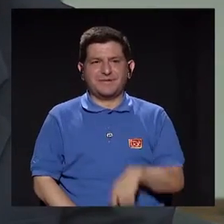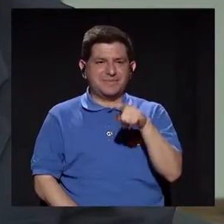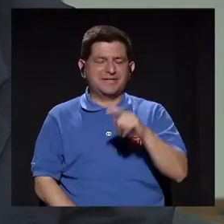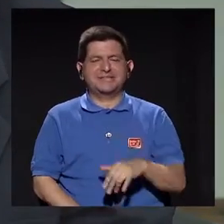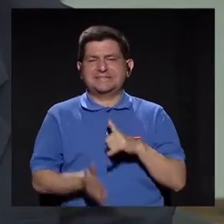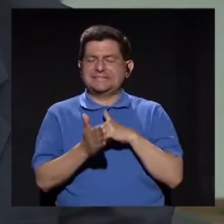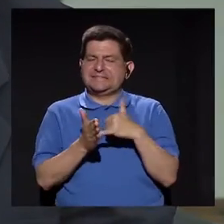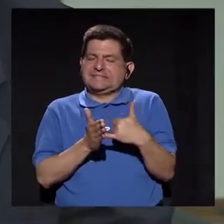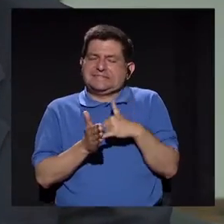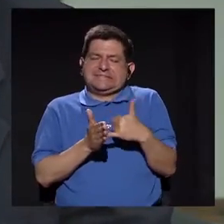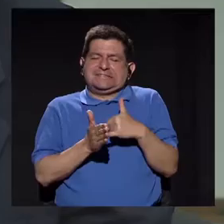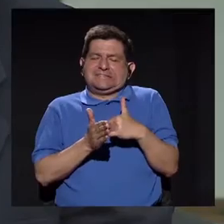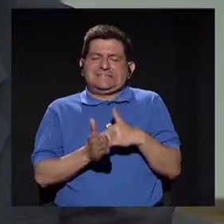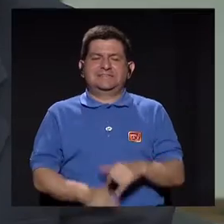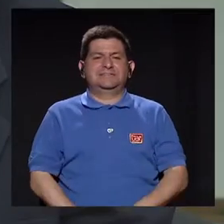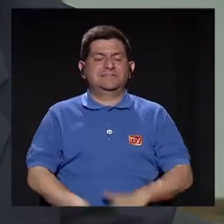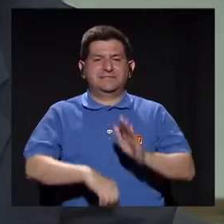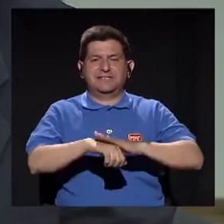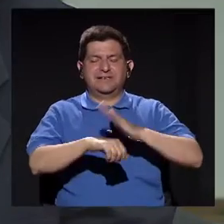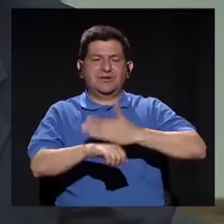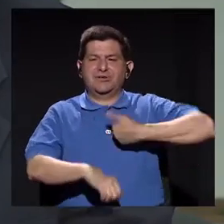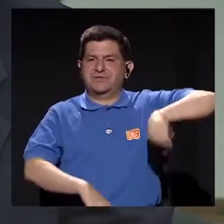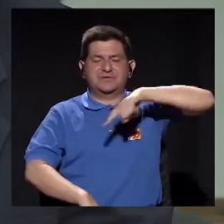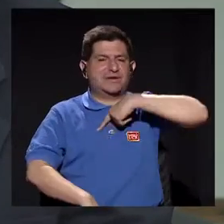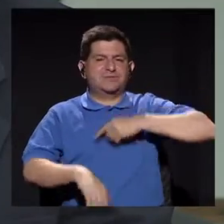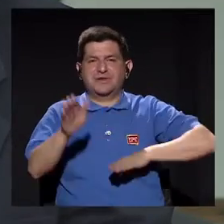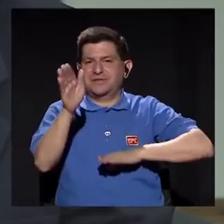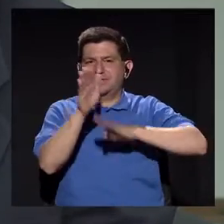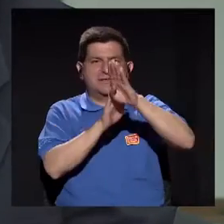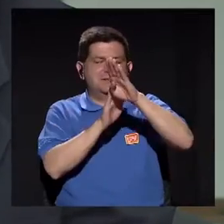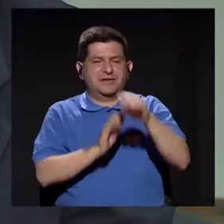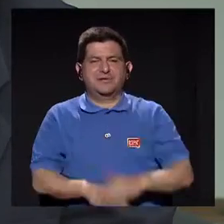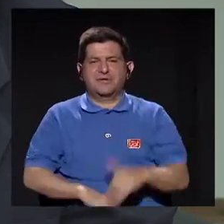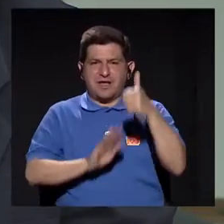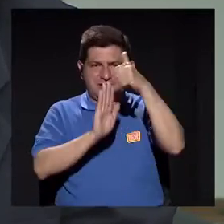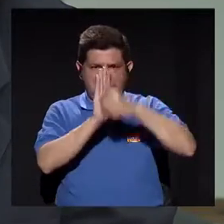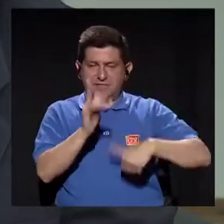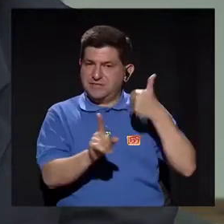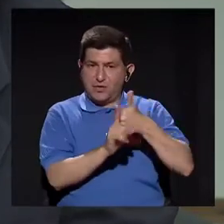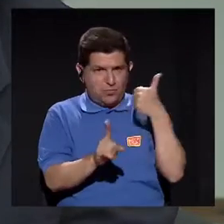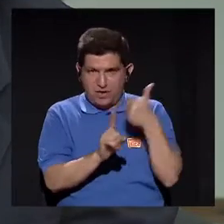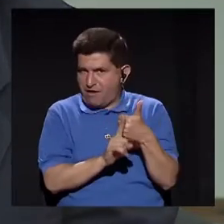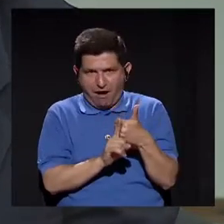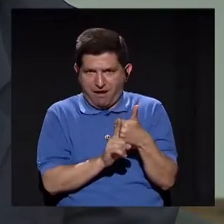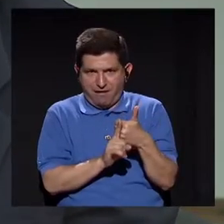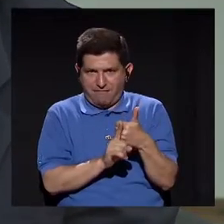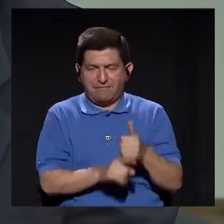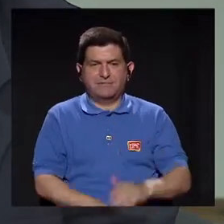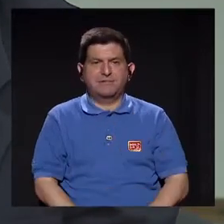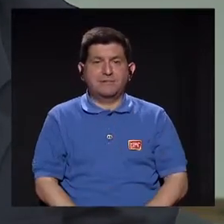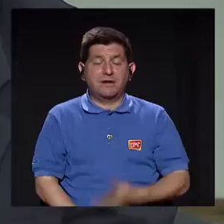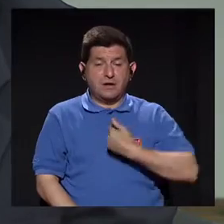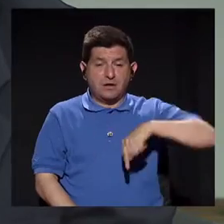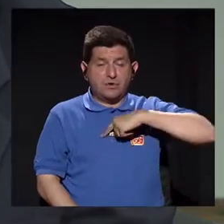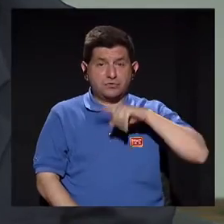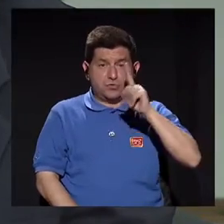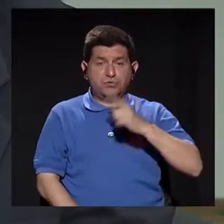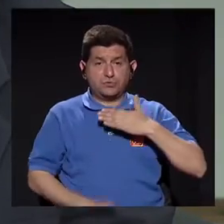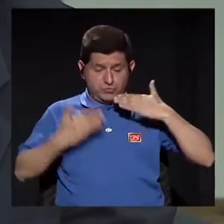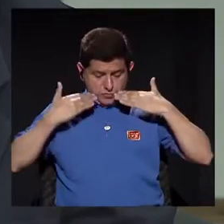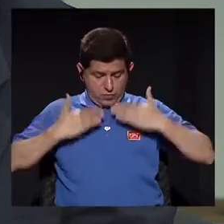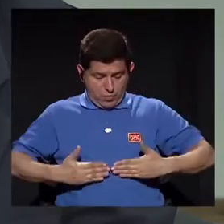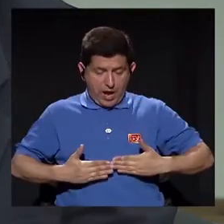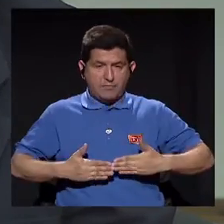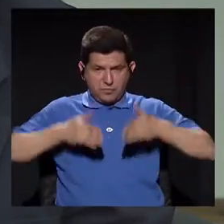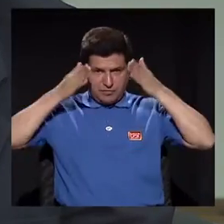más vulnerable y no nos permite desarrollar la cirugía como tal, ¿por qué? Porque cuando vamos a abordar un